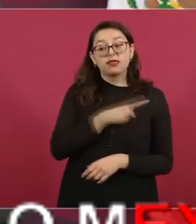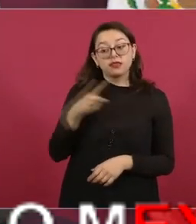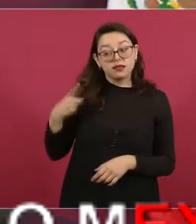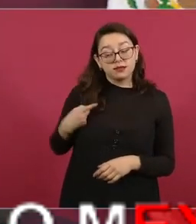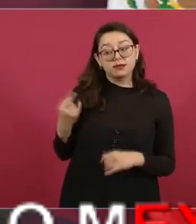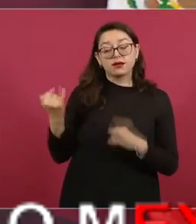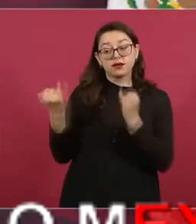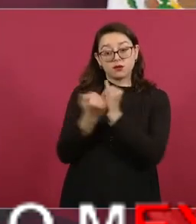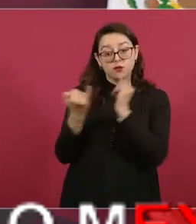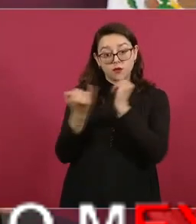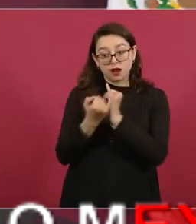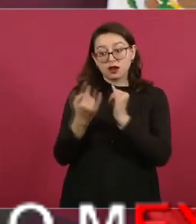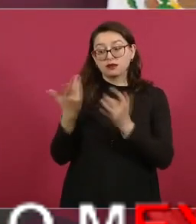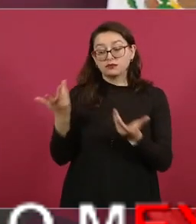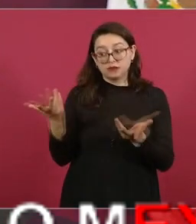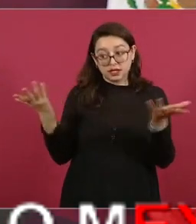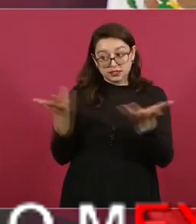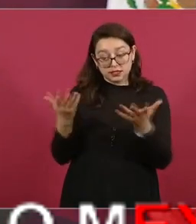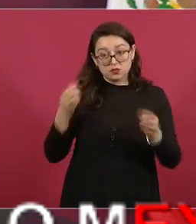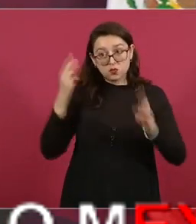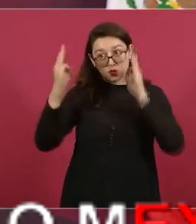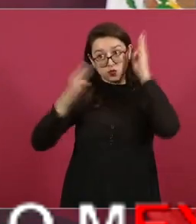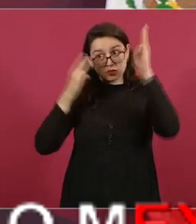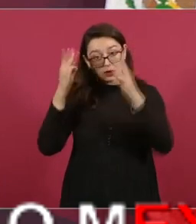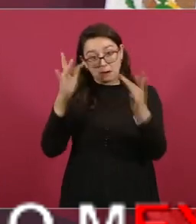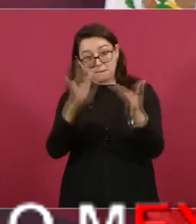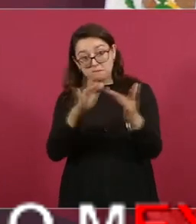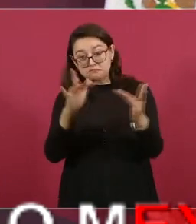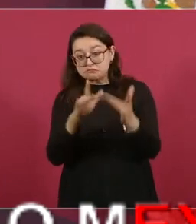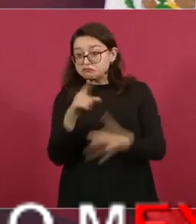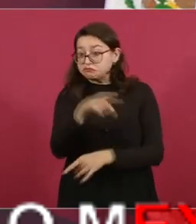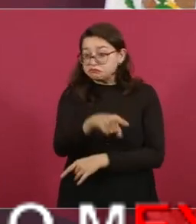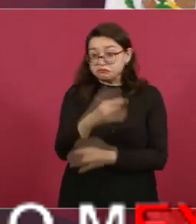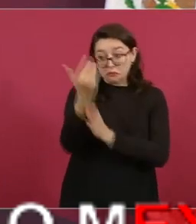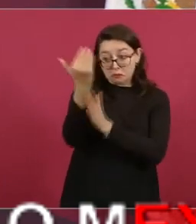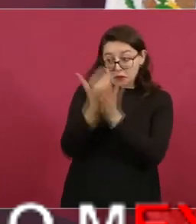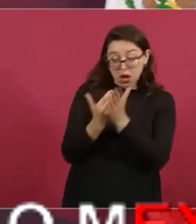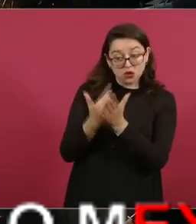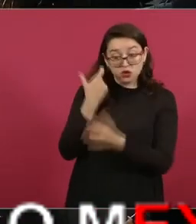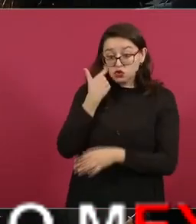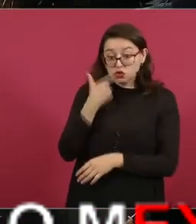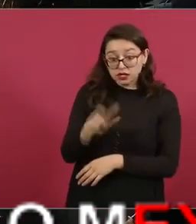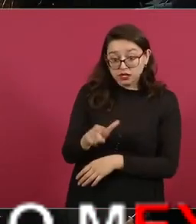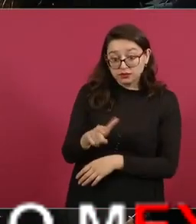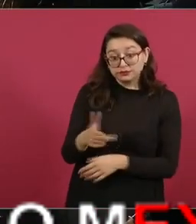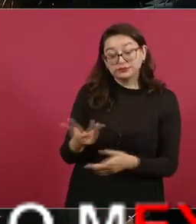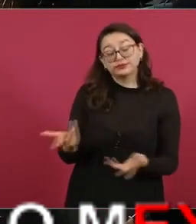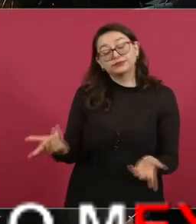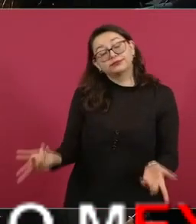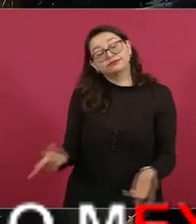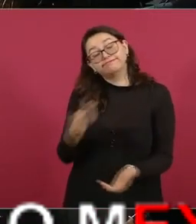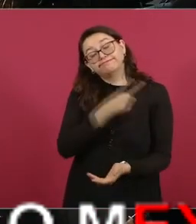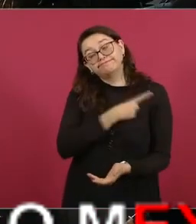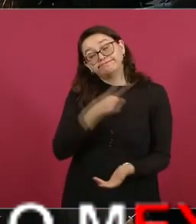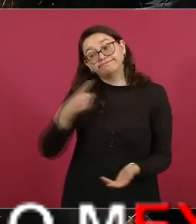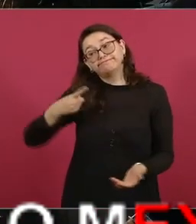que no acepten pues entonces debe de haber una cláusula